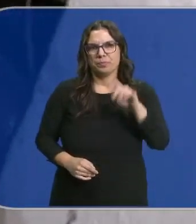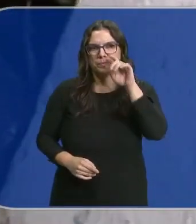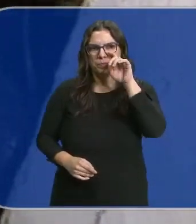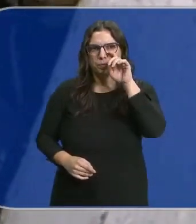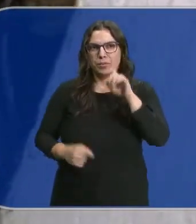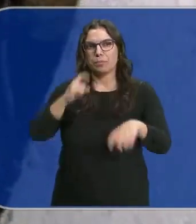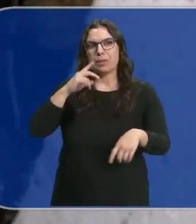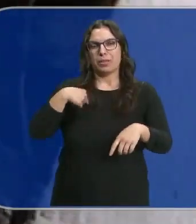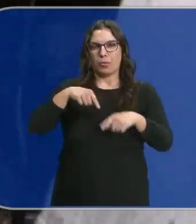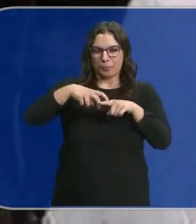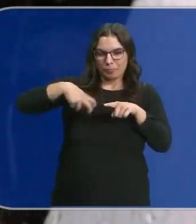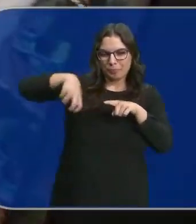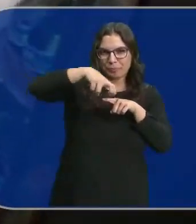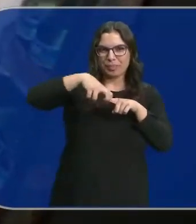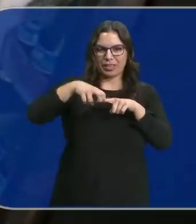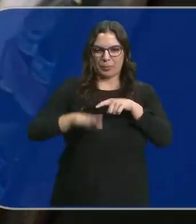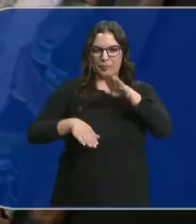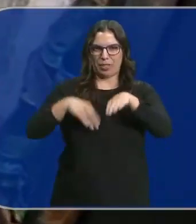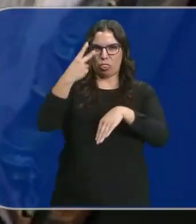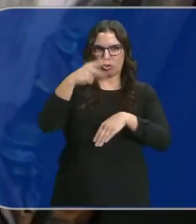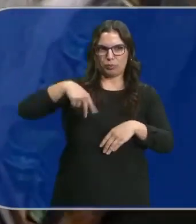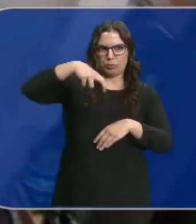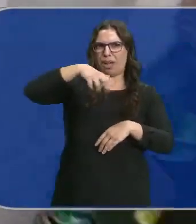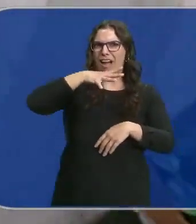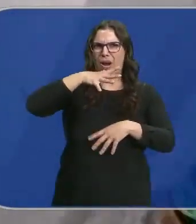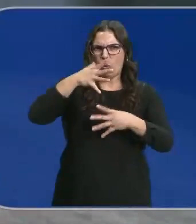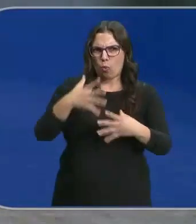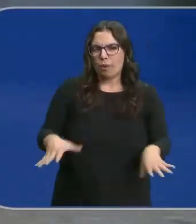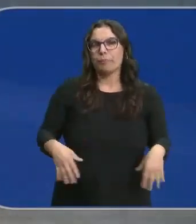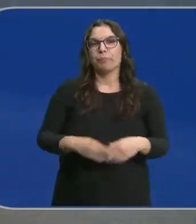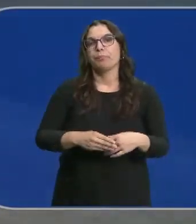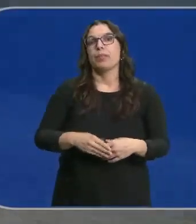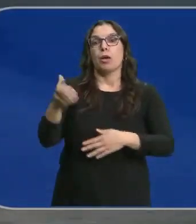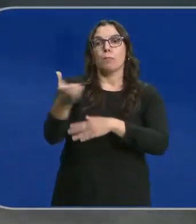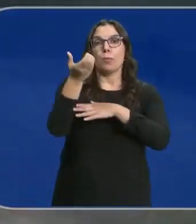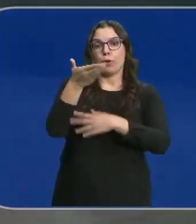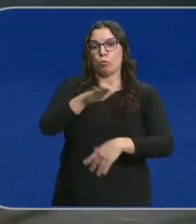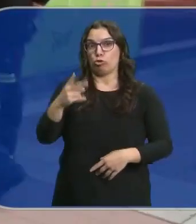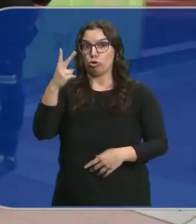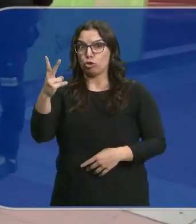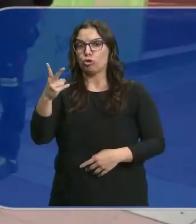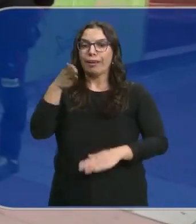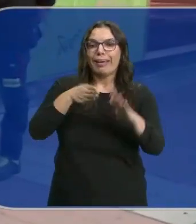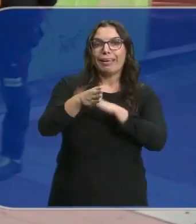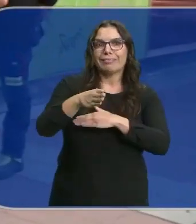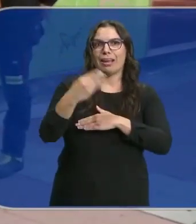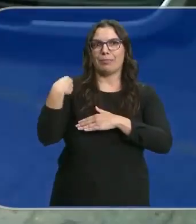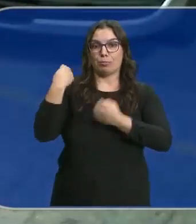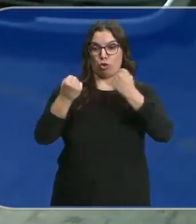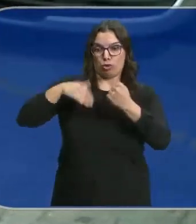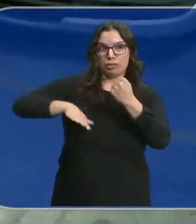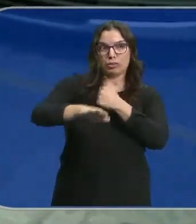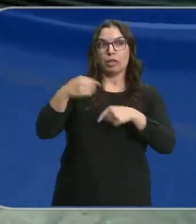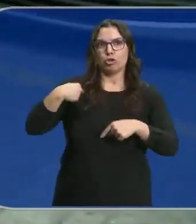Tenía como un par de escalones para acceder a ella. Estaba encharcada de agua. Los bomberos caídos entraron por el garaje. Les abrió ella.